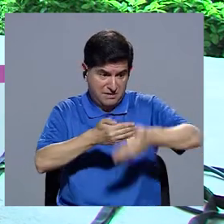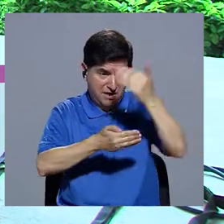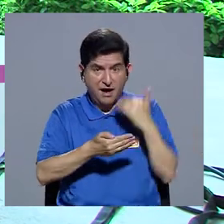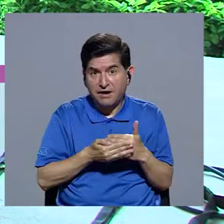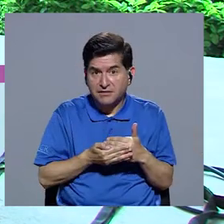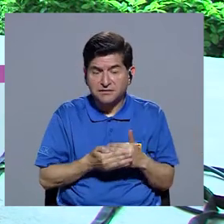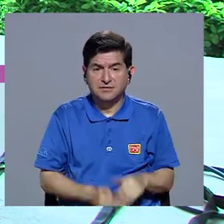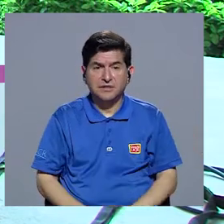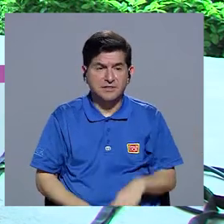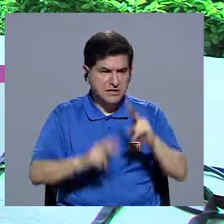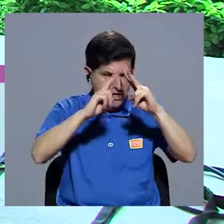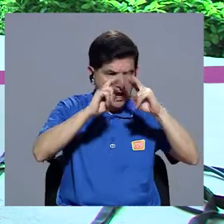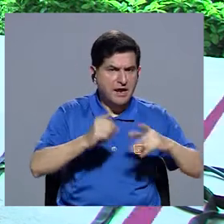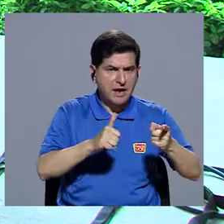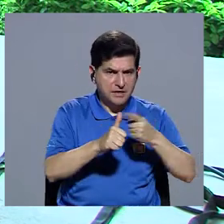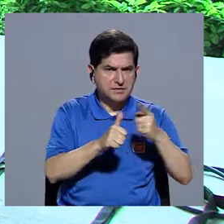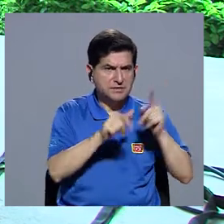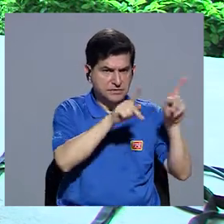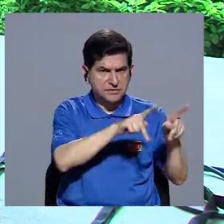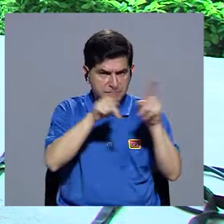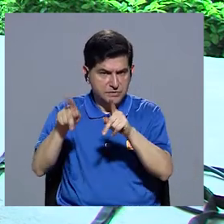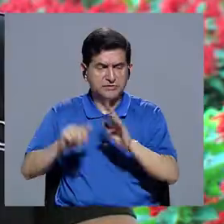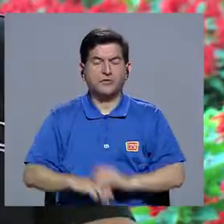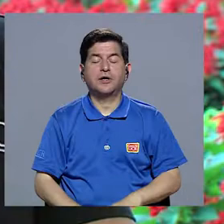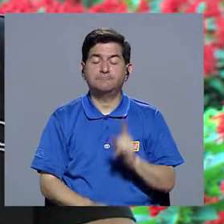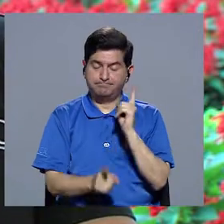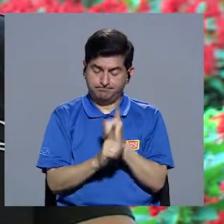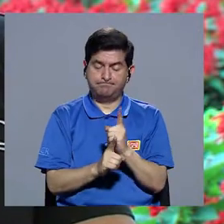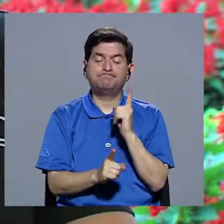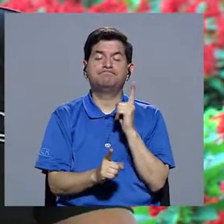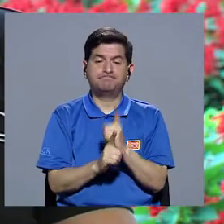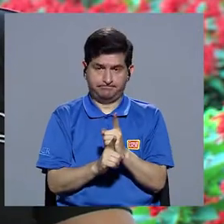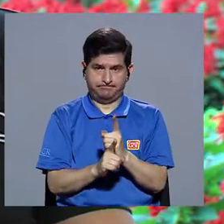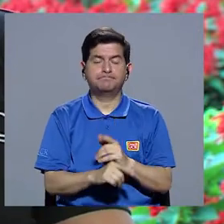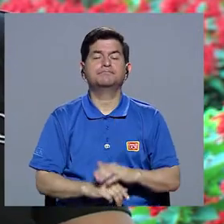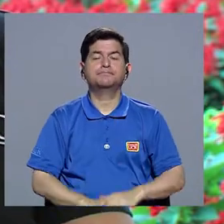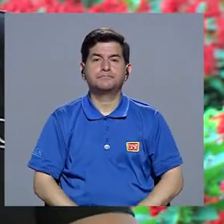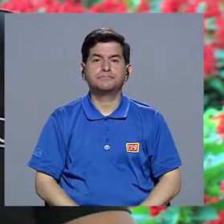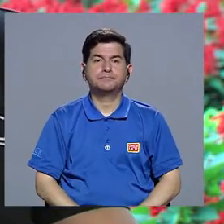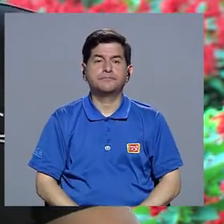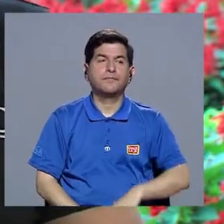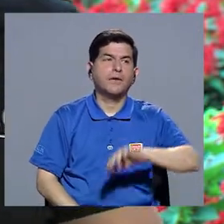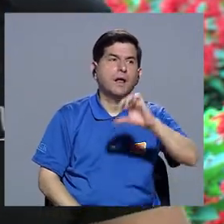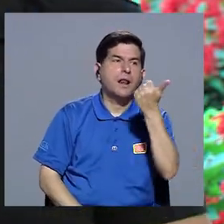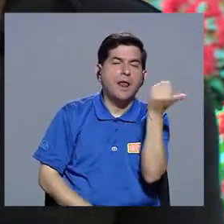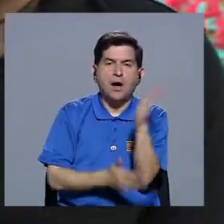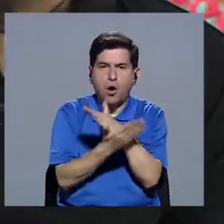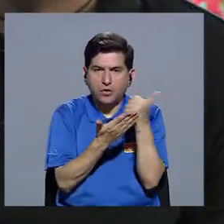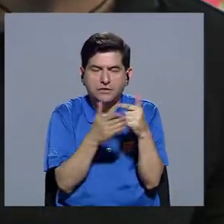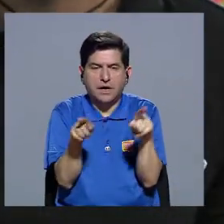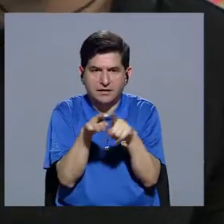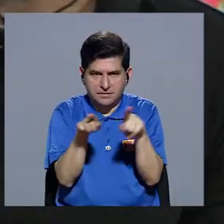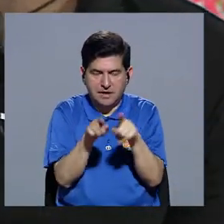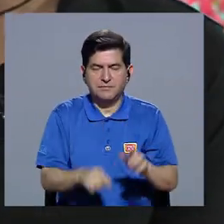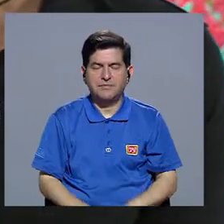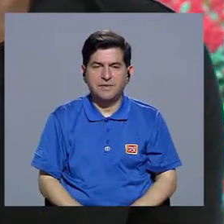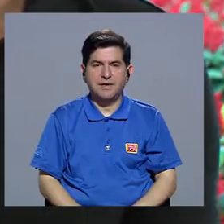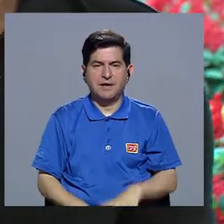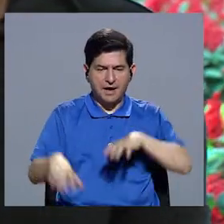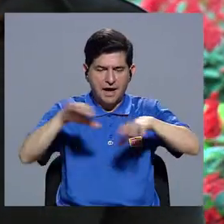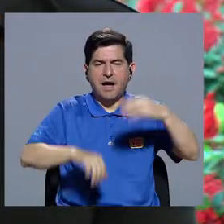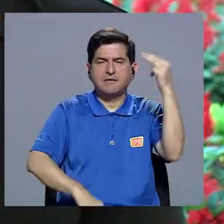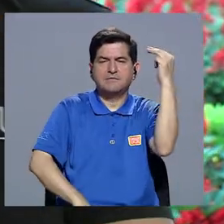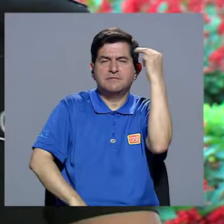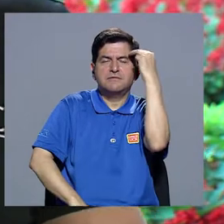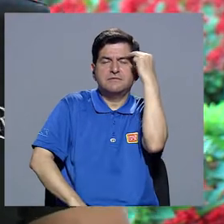anterior, de esa revisión que ustedes hacen de cada persona. Es correcto. de, ¿verdad? La otra partecita también, lo que es el ejercicio mental, ¿verdad?